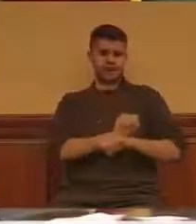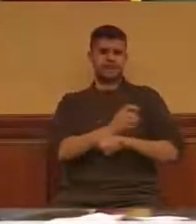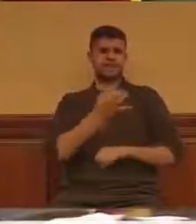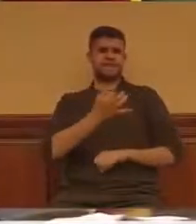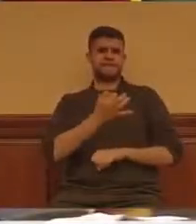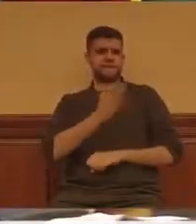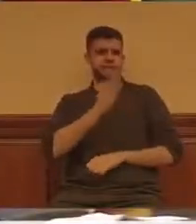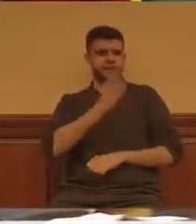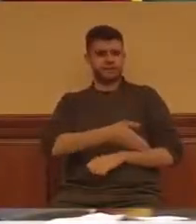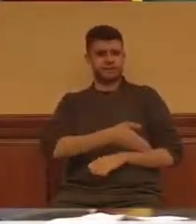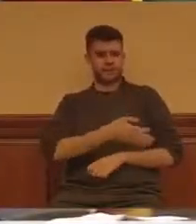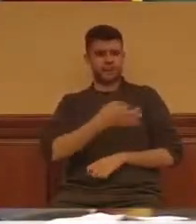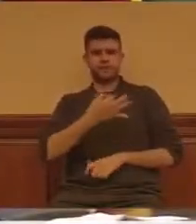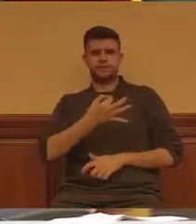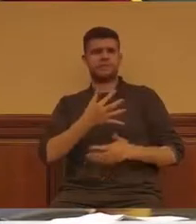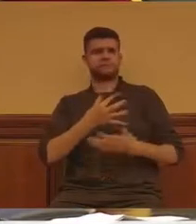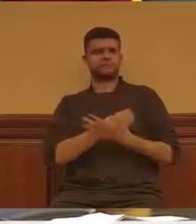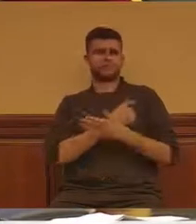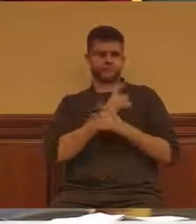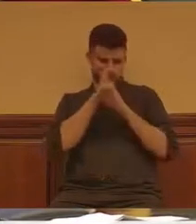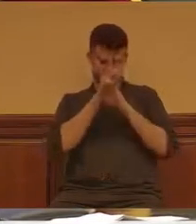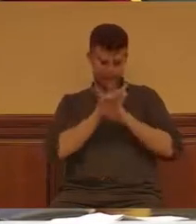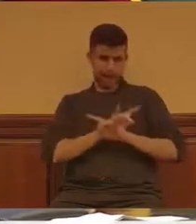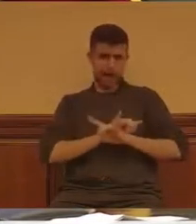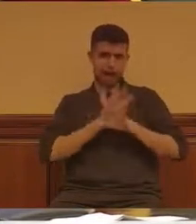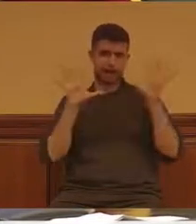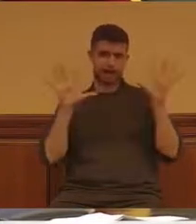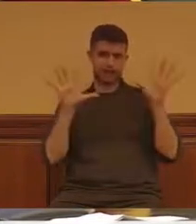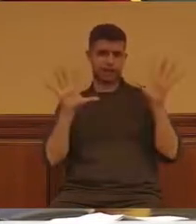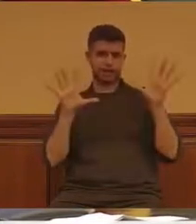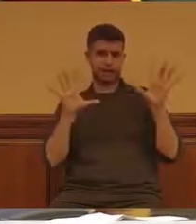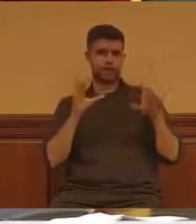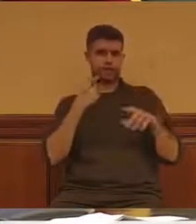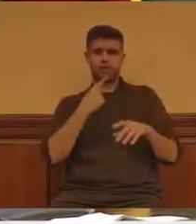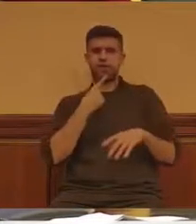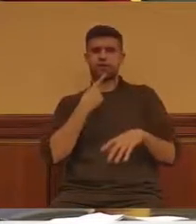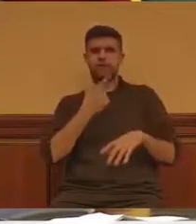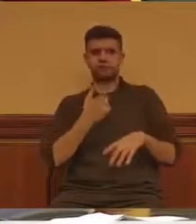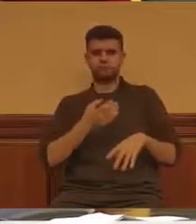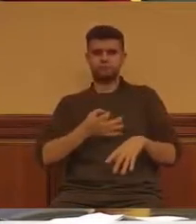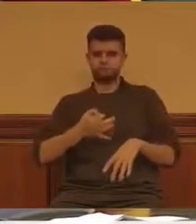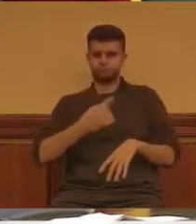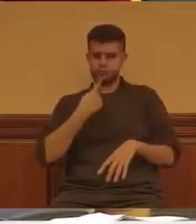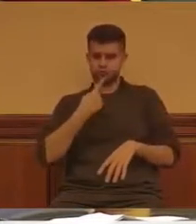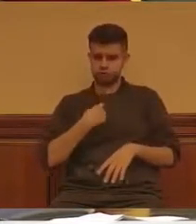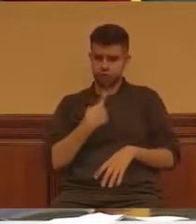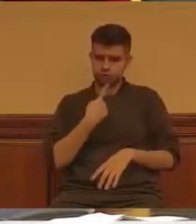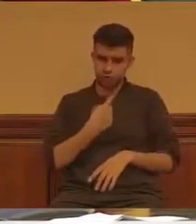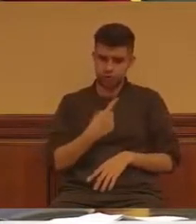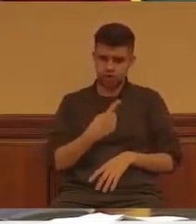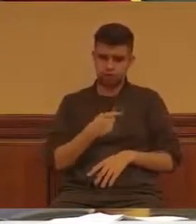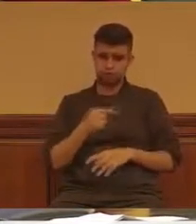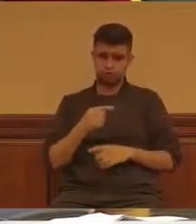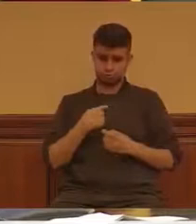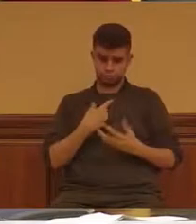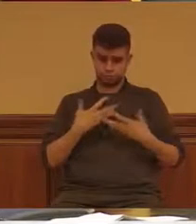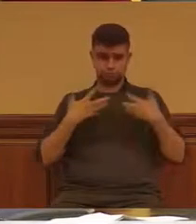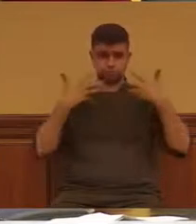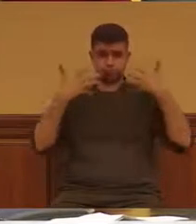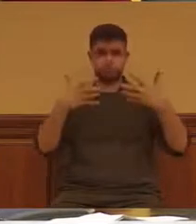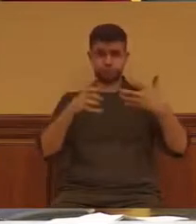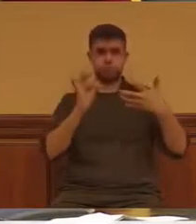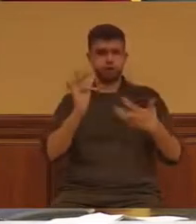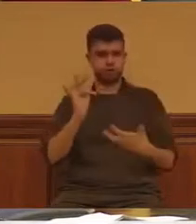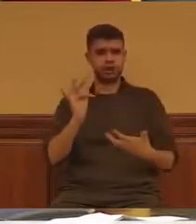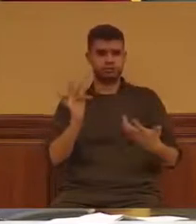decimos sin ambajes y nos parece positivo en momentos de dificultades lanzar mensajes de paz entre vecinos y